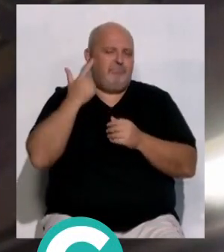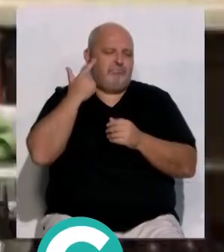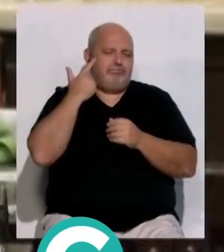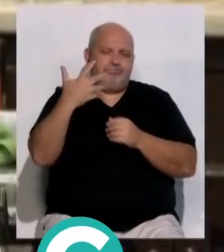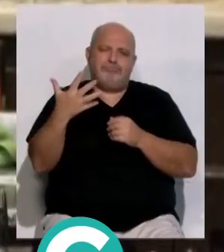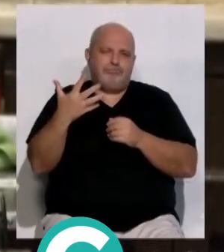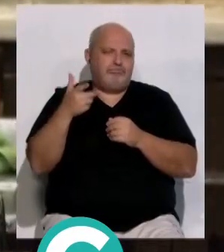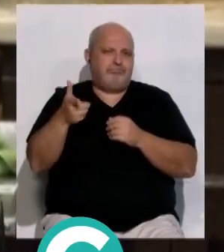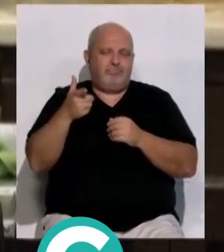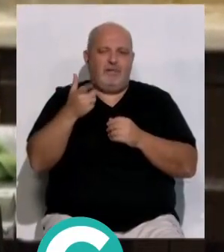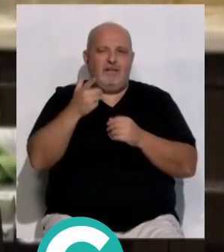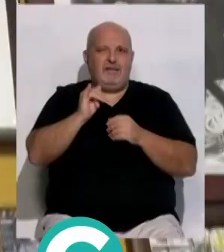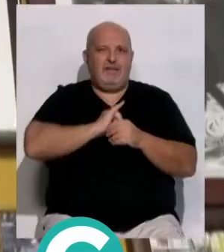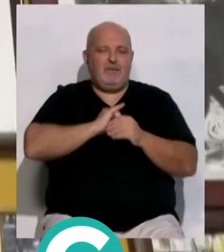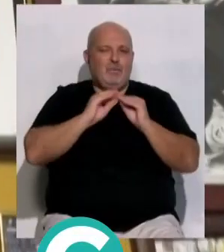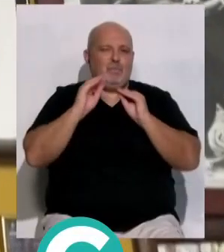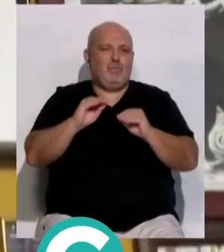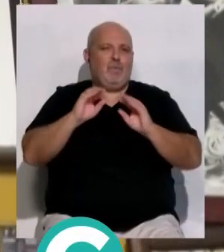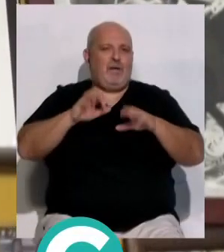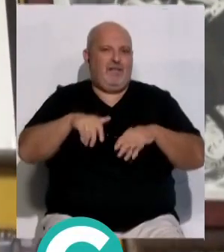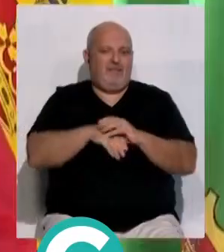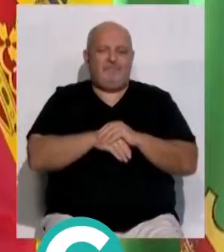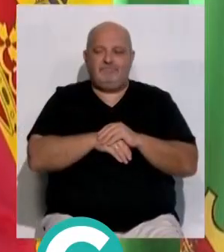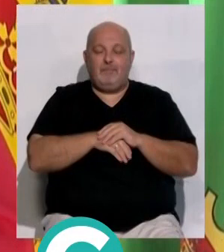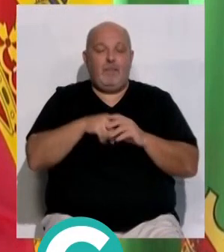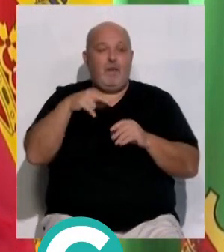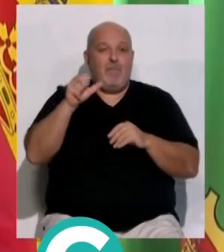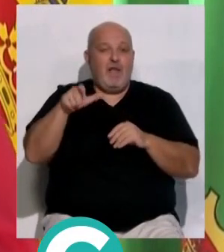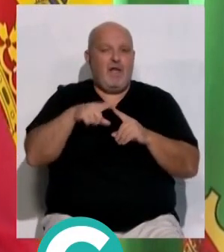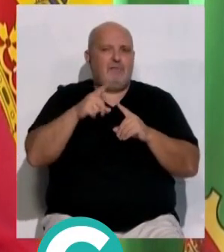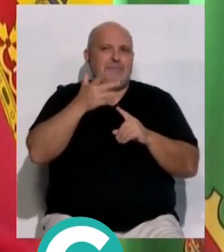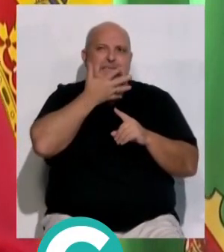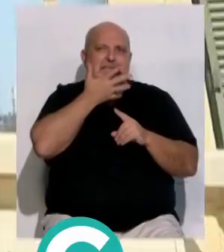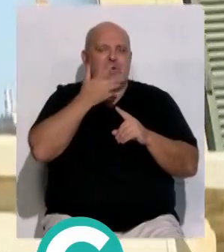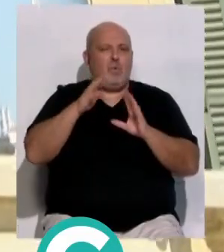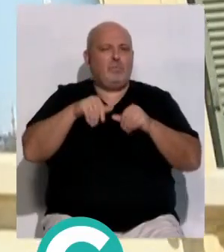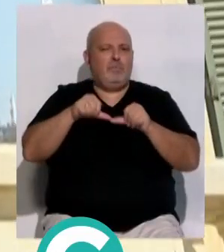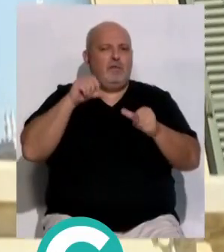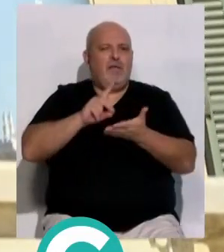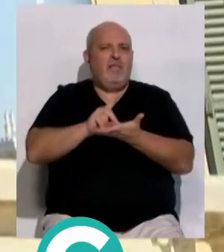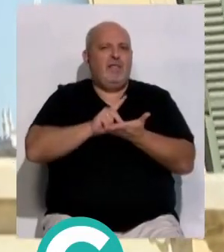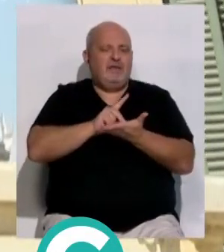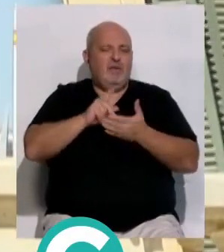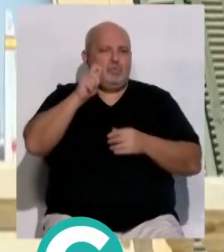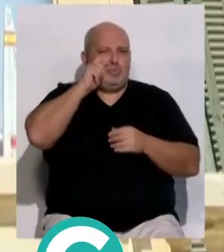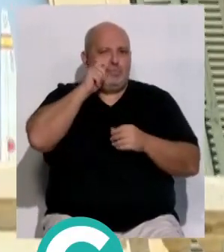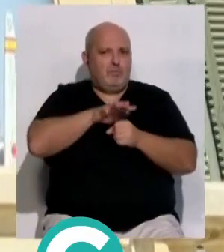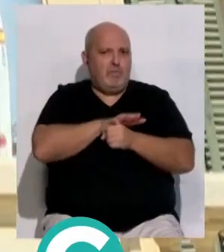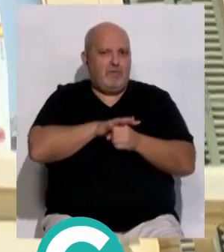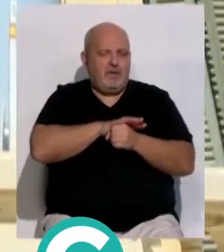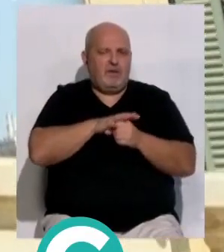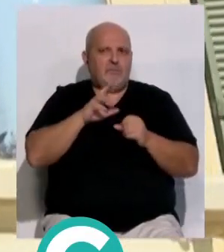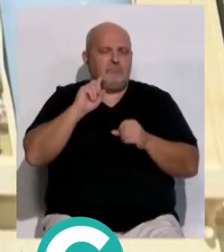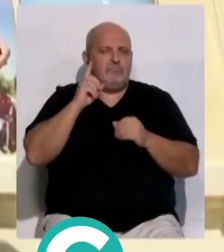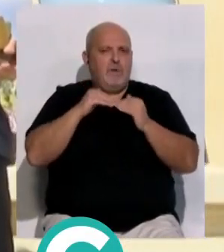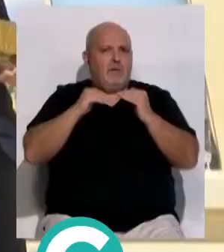de la gastronomía y de la idiosincrasia de la ciudad de Cádiz. Almudena Martínez ha subrayado los últimos datos del sector turístico en la provincia tras